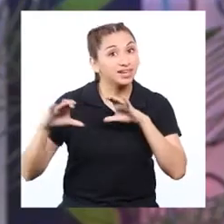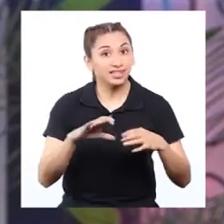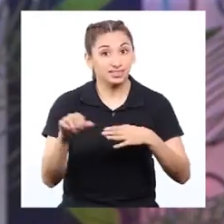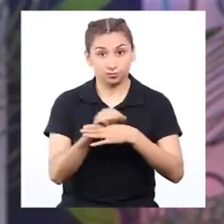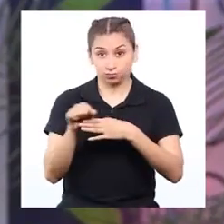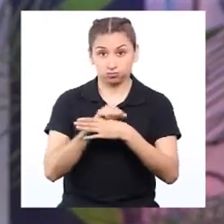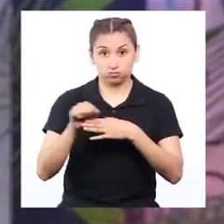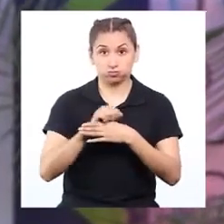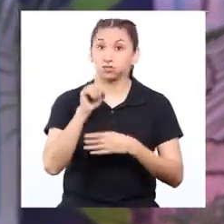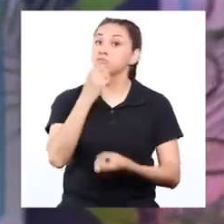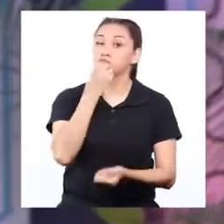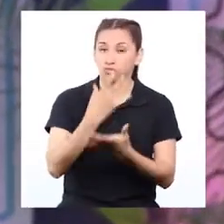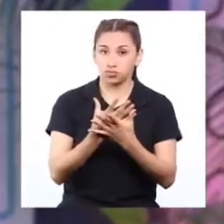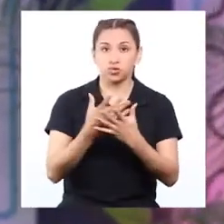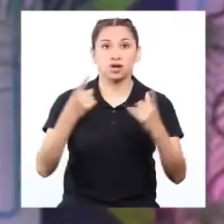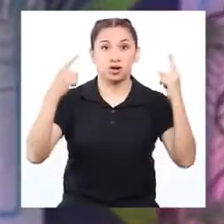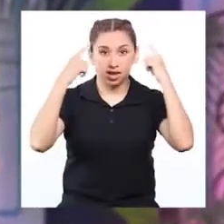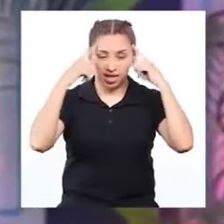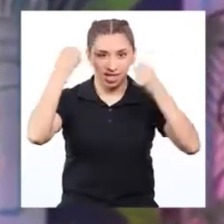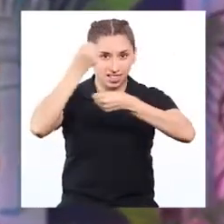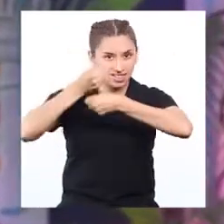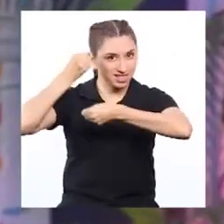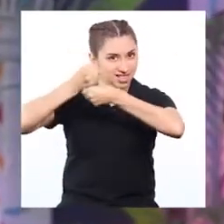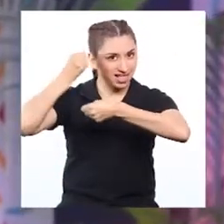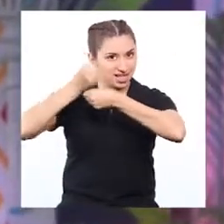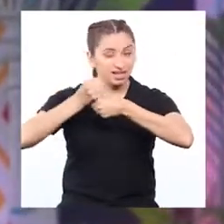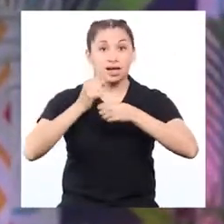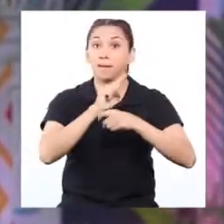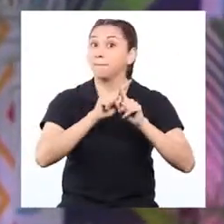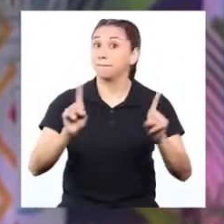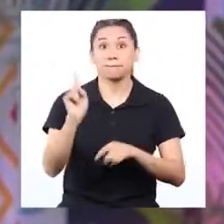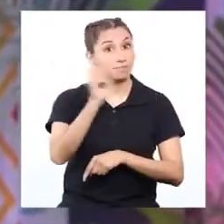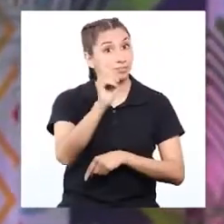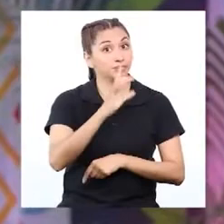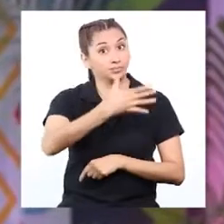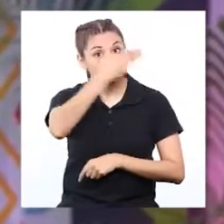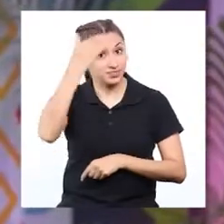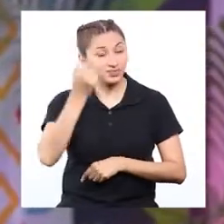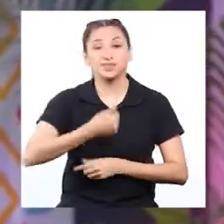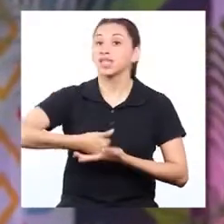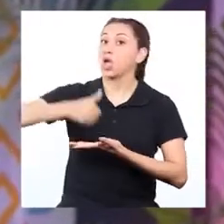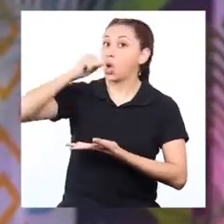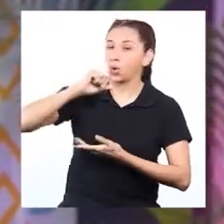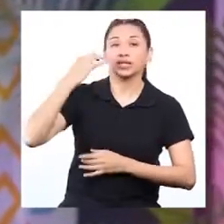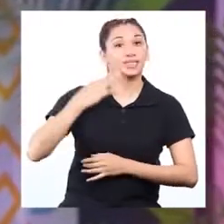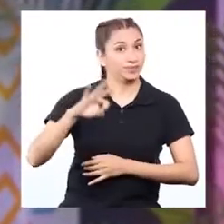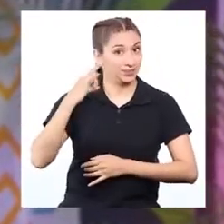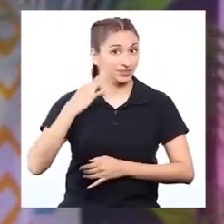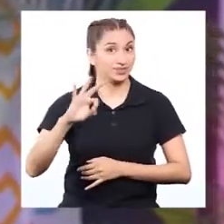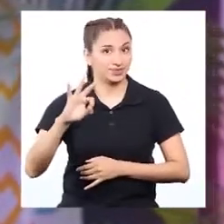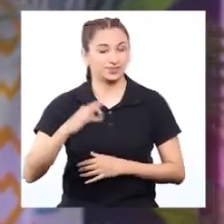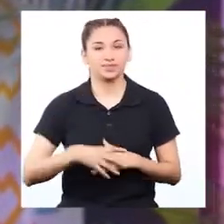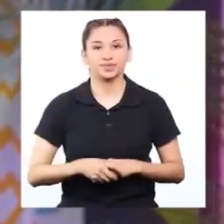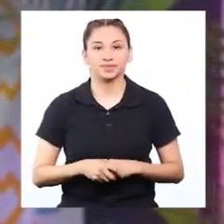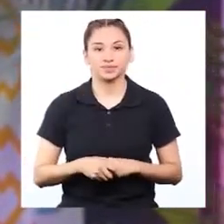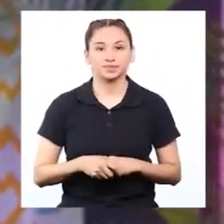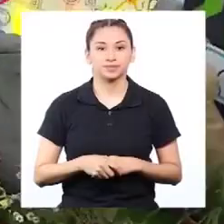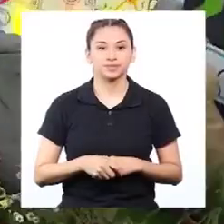Hacer ejercicio es muy bueno para poner la mente a trabajar. Pero no olviden hidratarse constantemente.